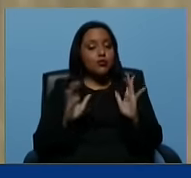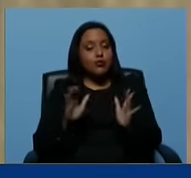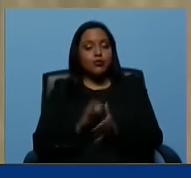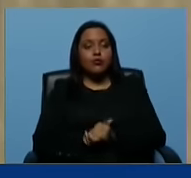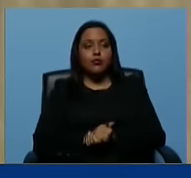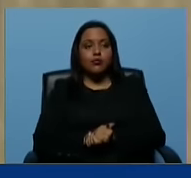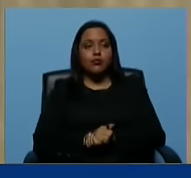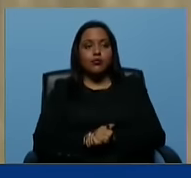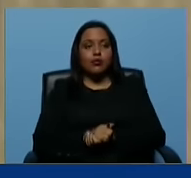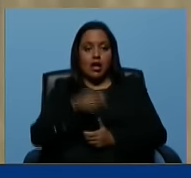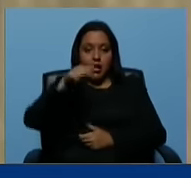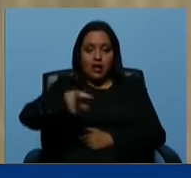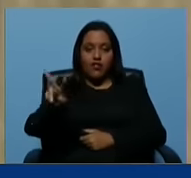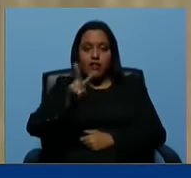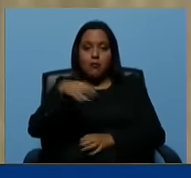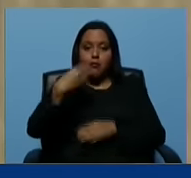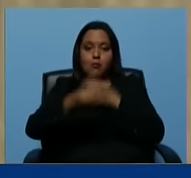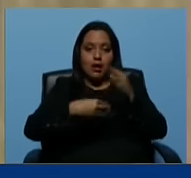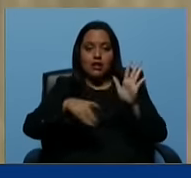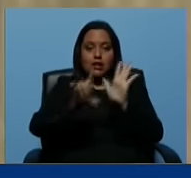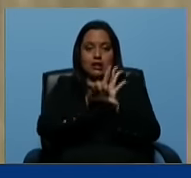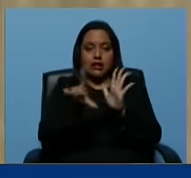Y en Venezuela vamos a hacer leyes.